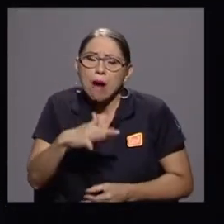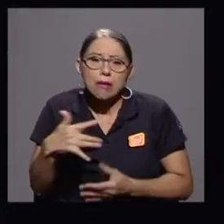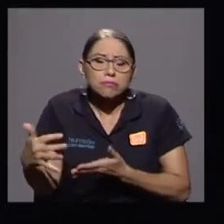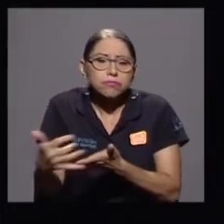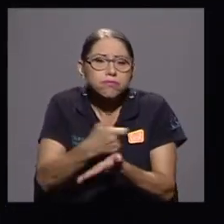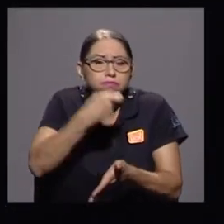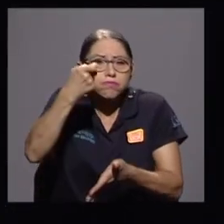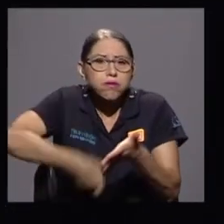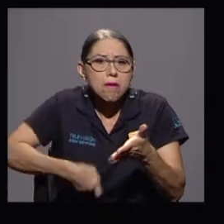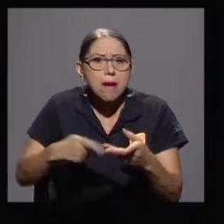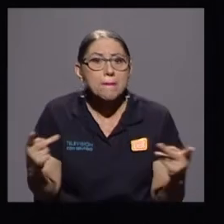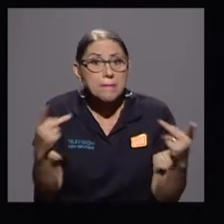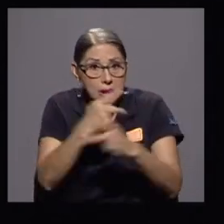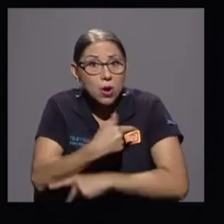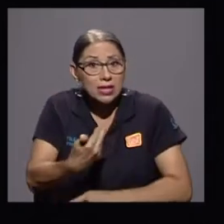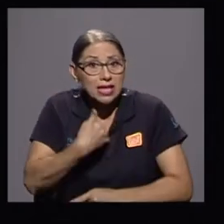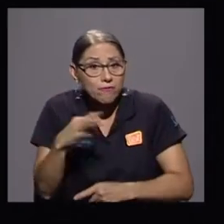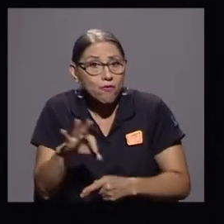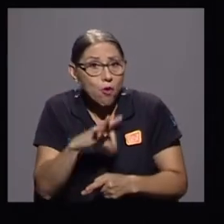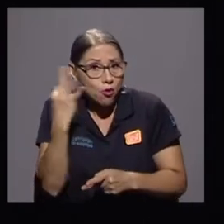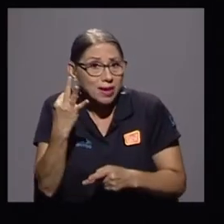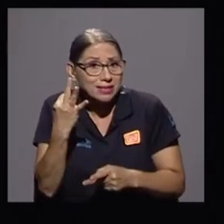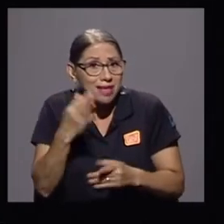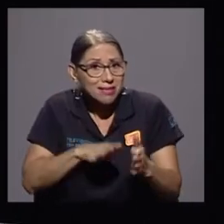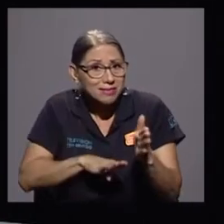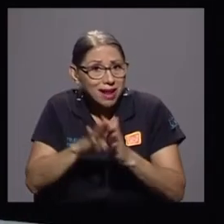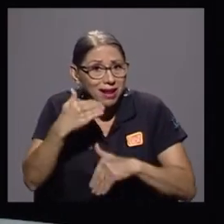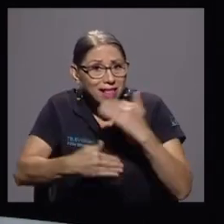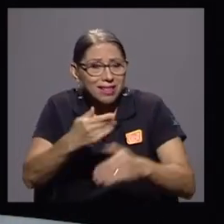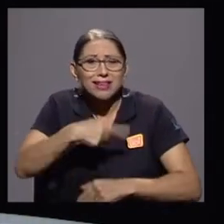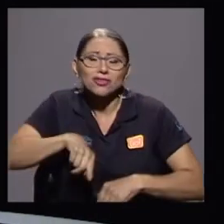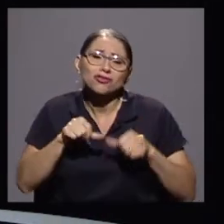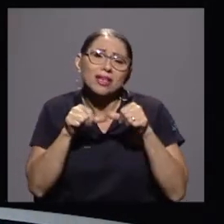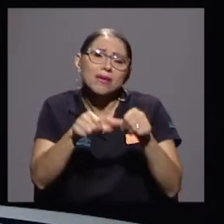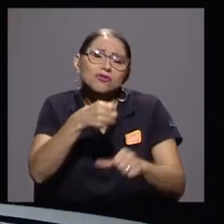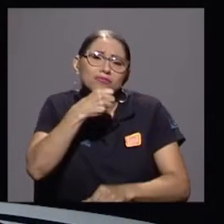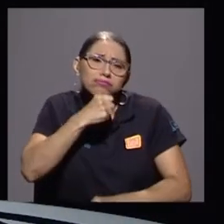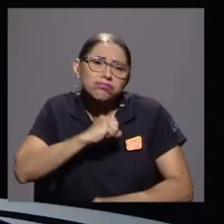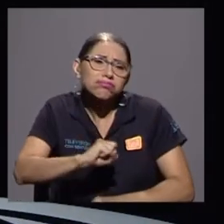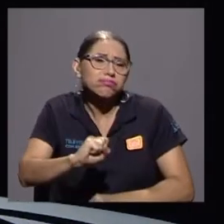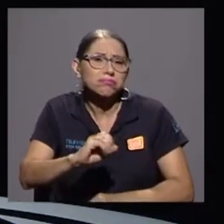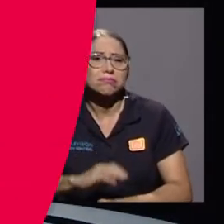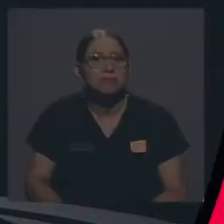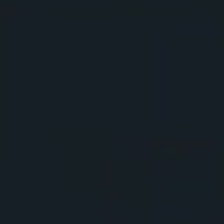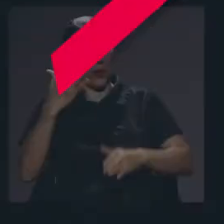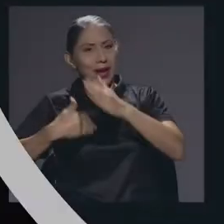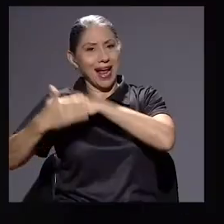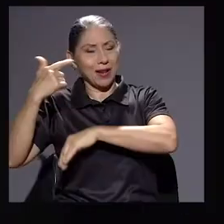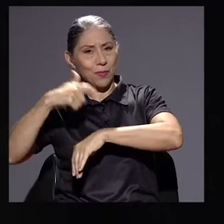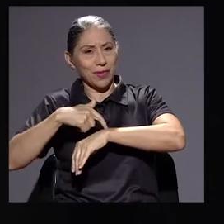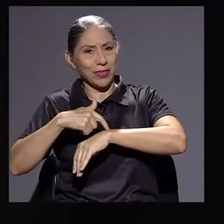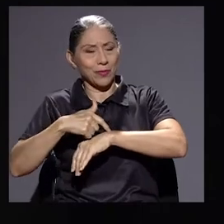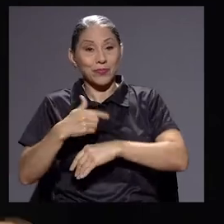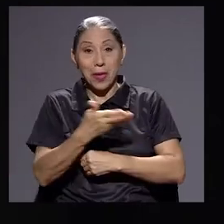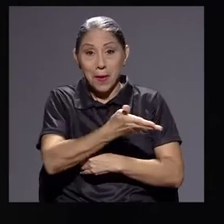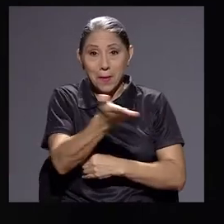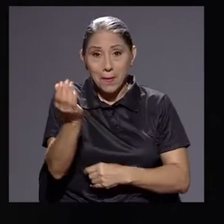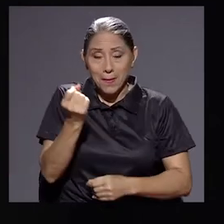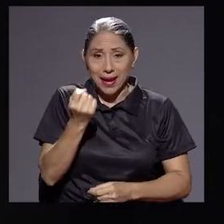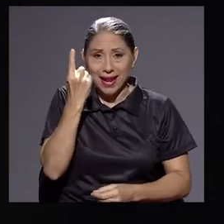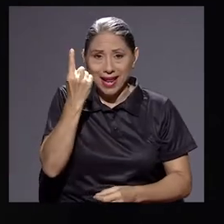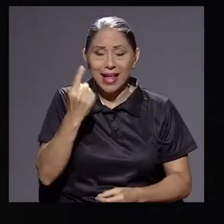Lo peor es que hay formas de salir adelante y seguimos en la obsolescencia. Para que la gente entienda,